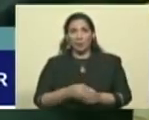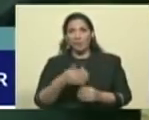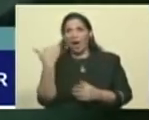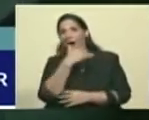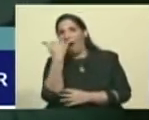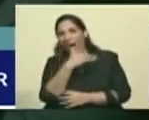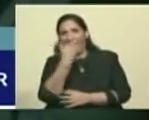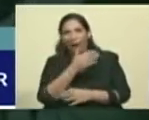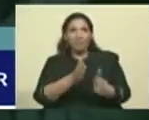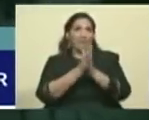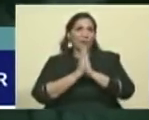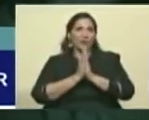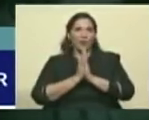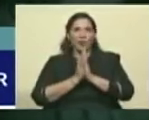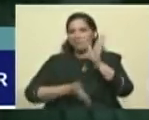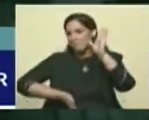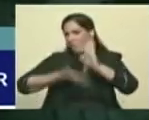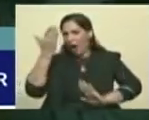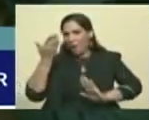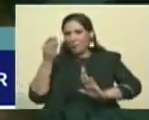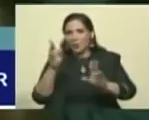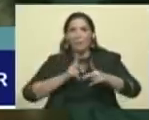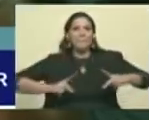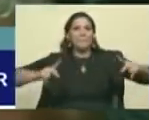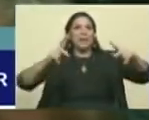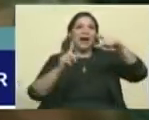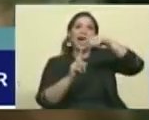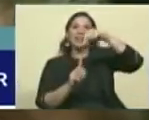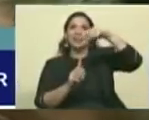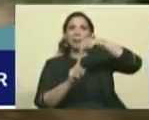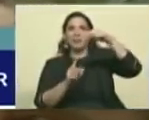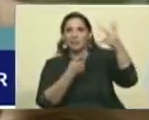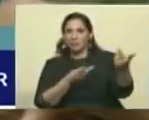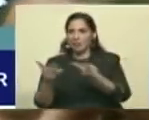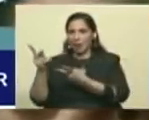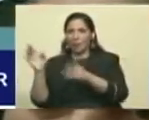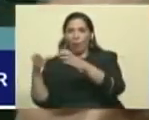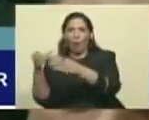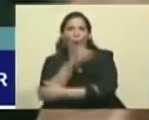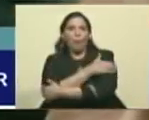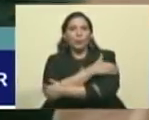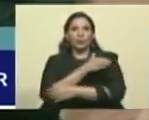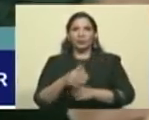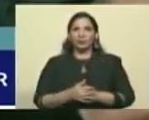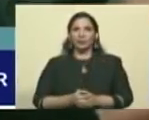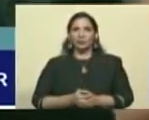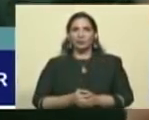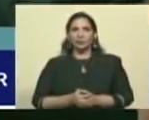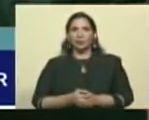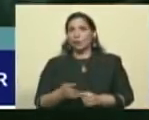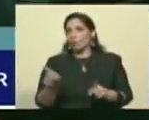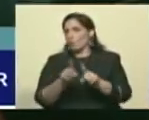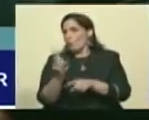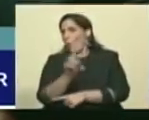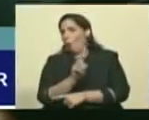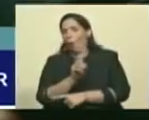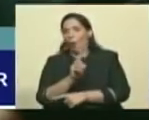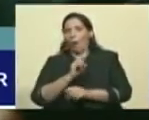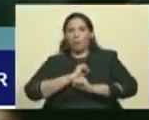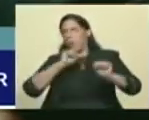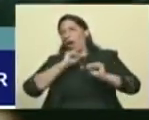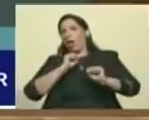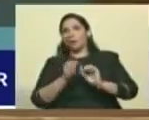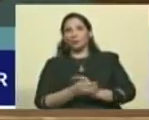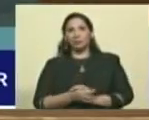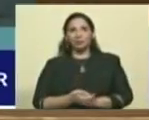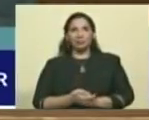No, no, no, yo los quiero